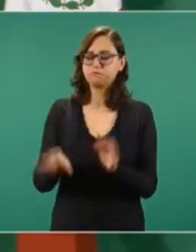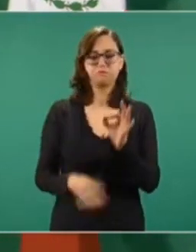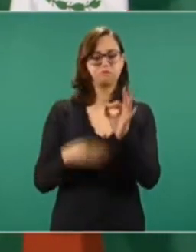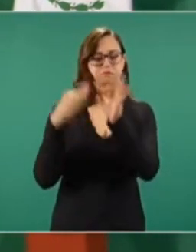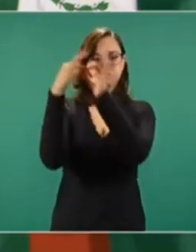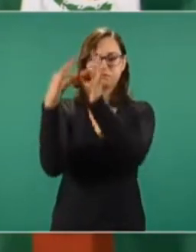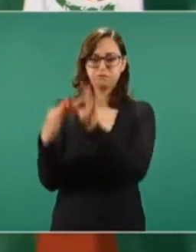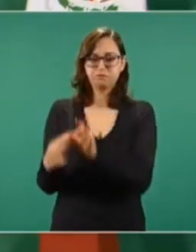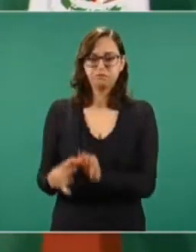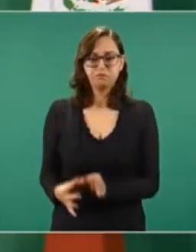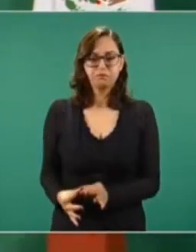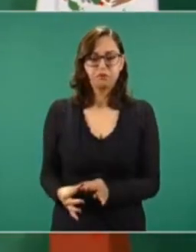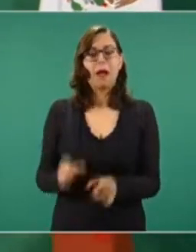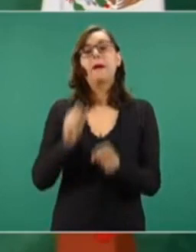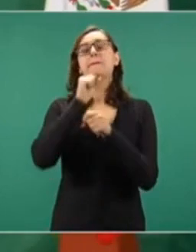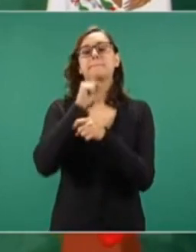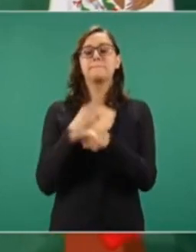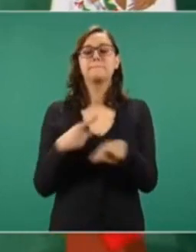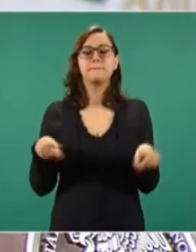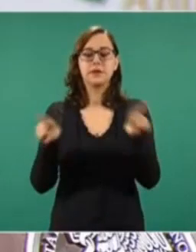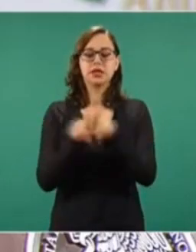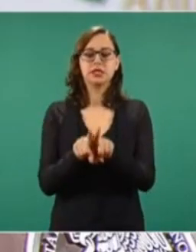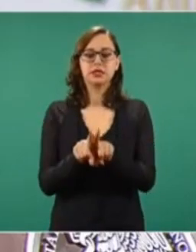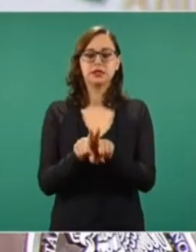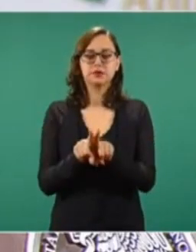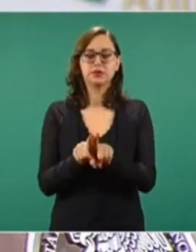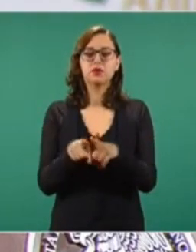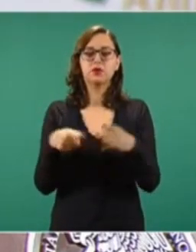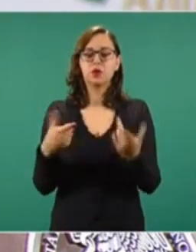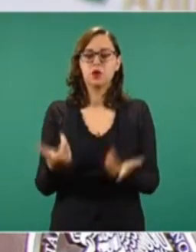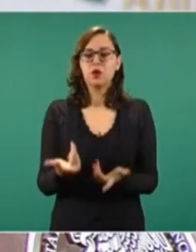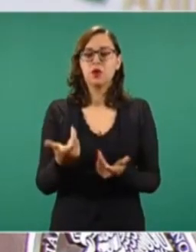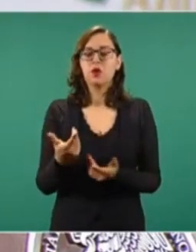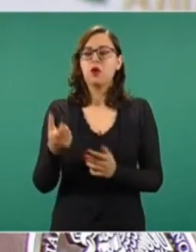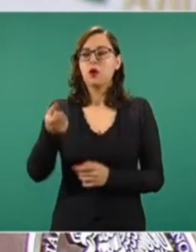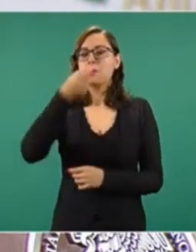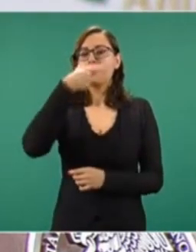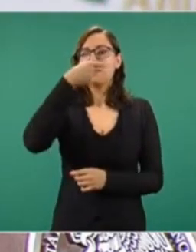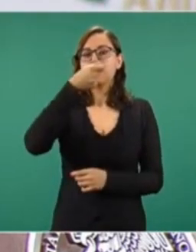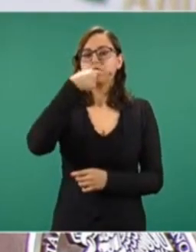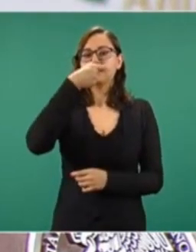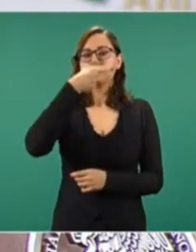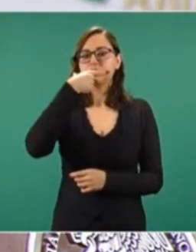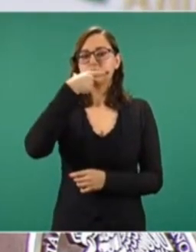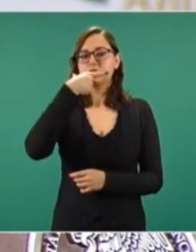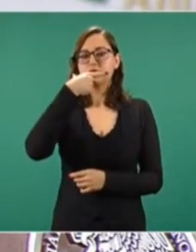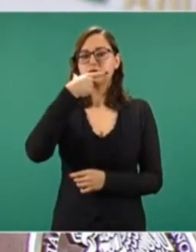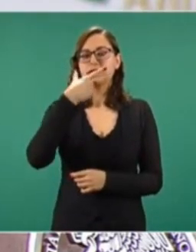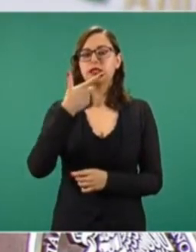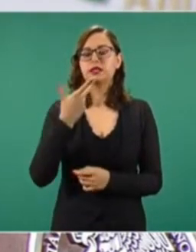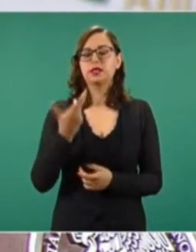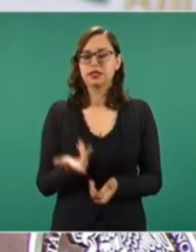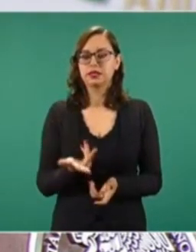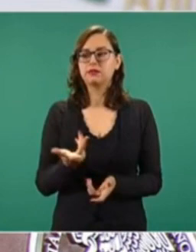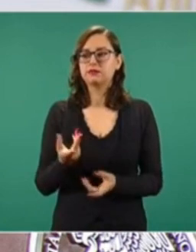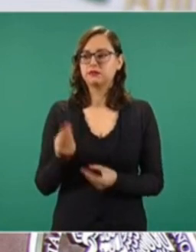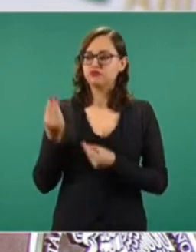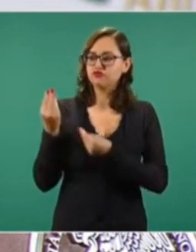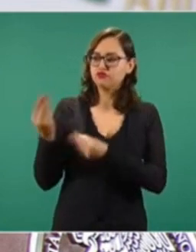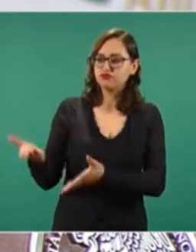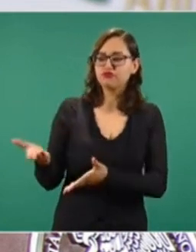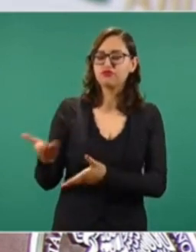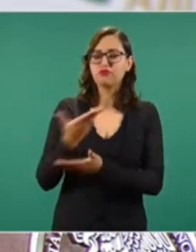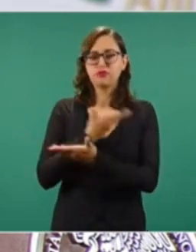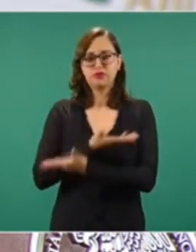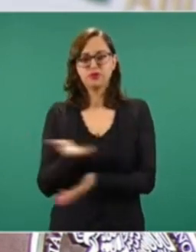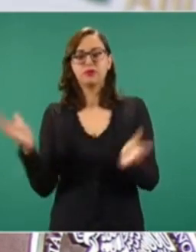las medicinas a los adultos mayores, sus pensiones, a las niñas, niños